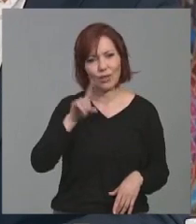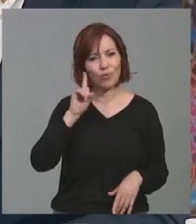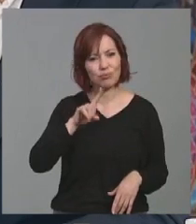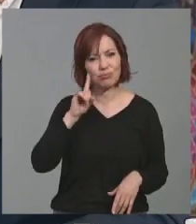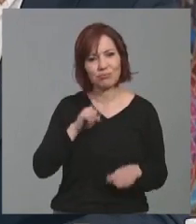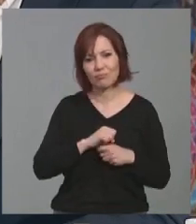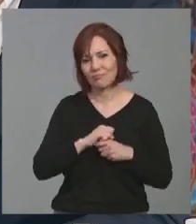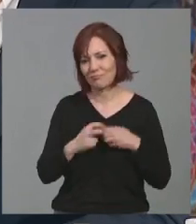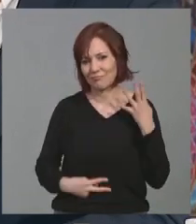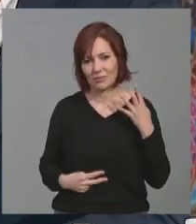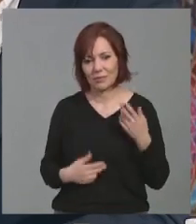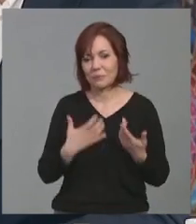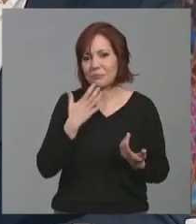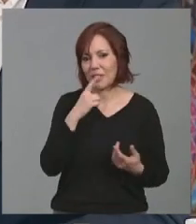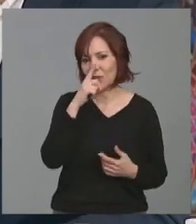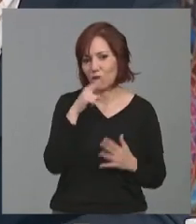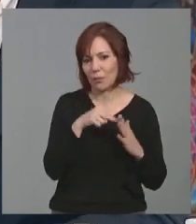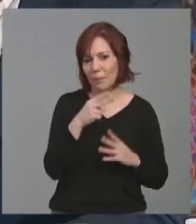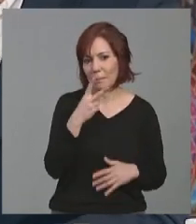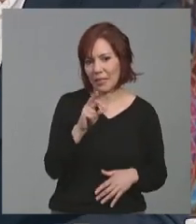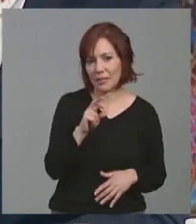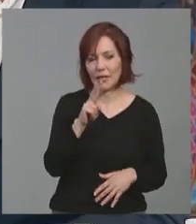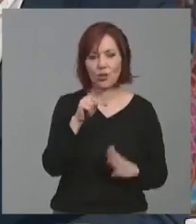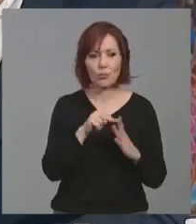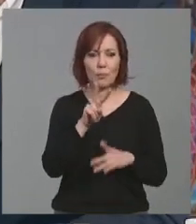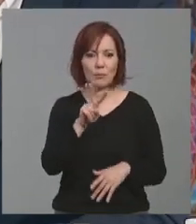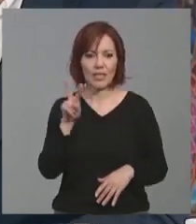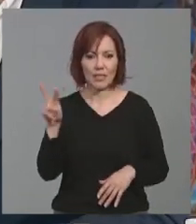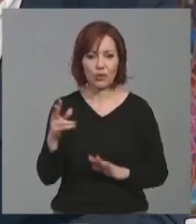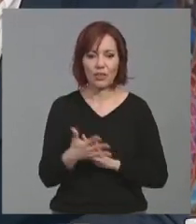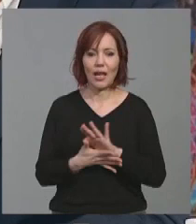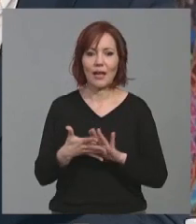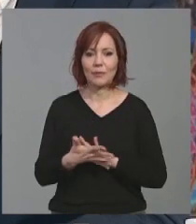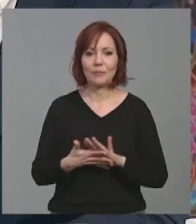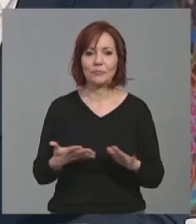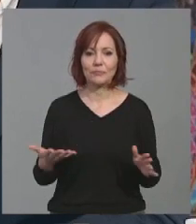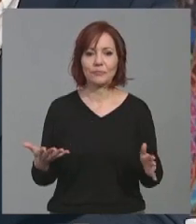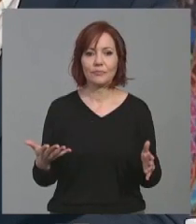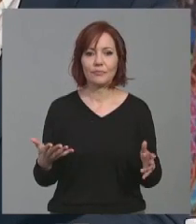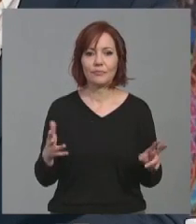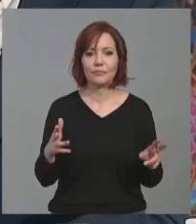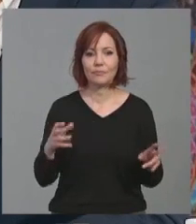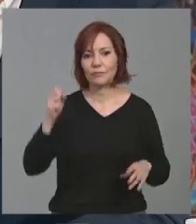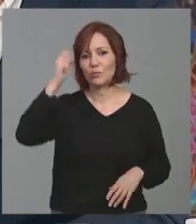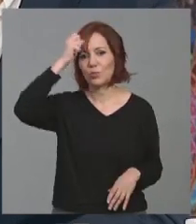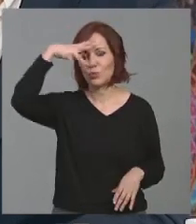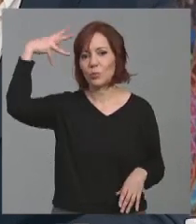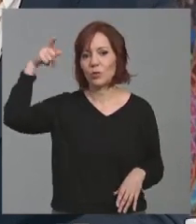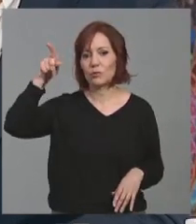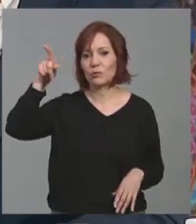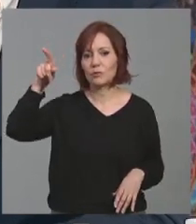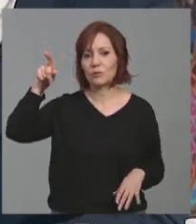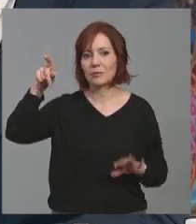en el 2020, en el 2022, hablaba de la conexión de Puddemont con el